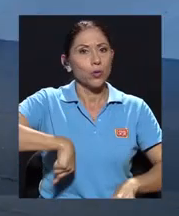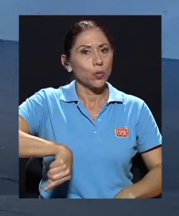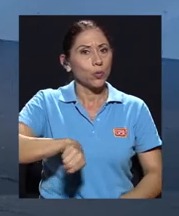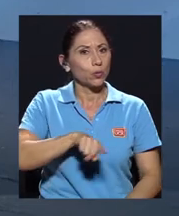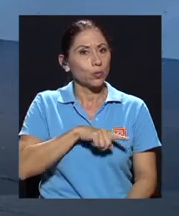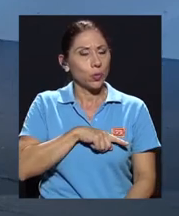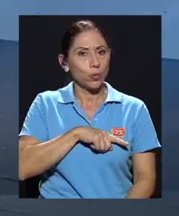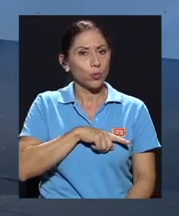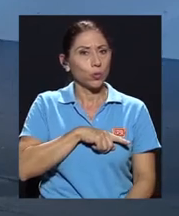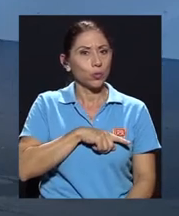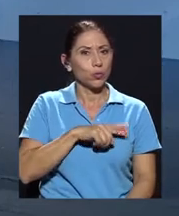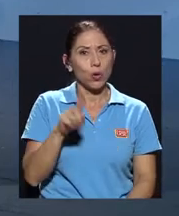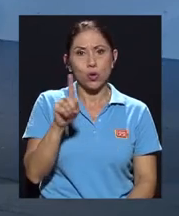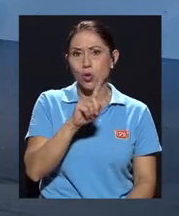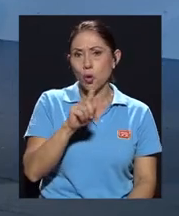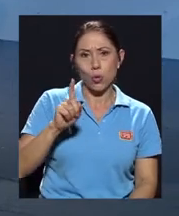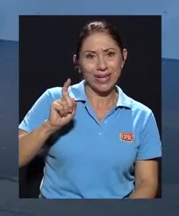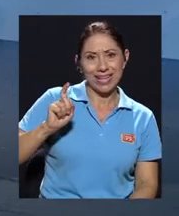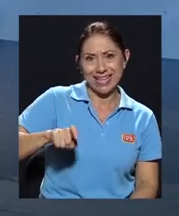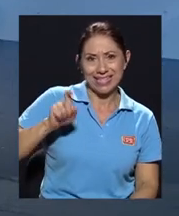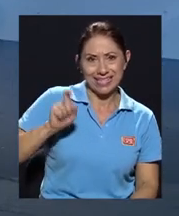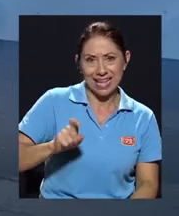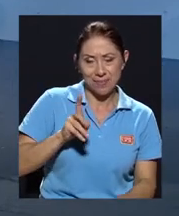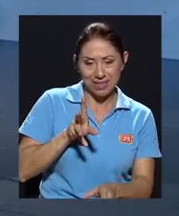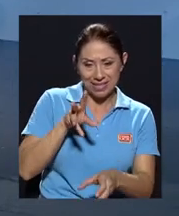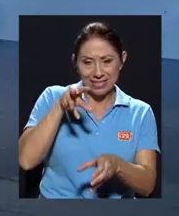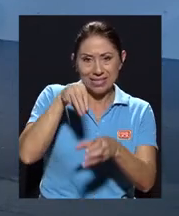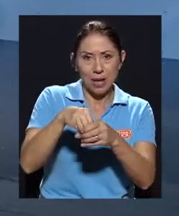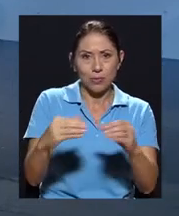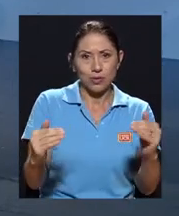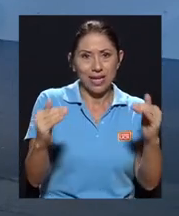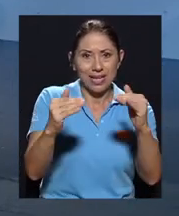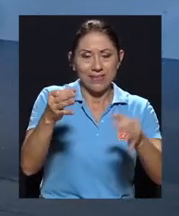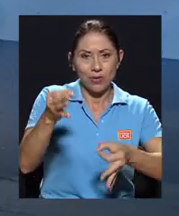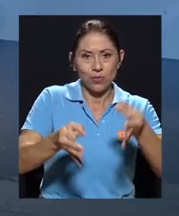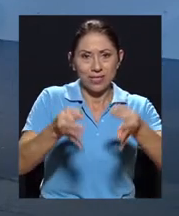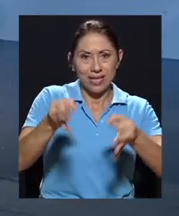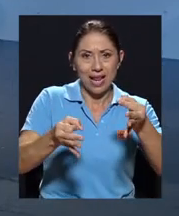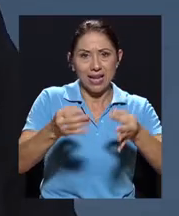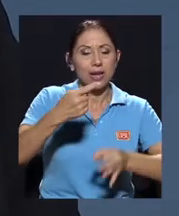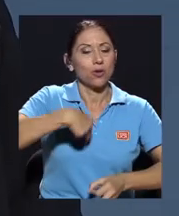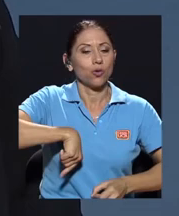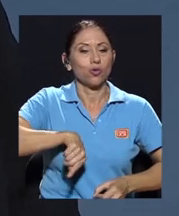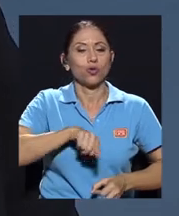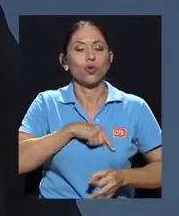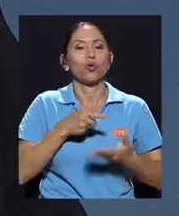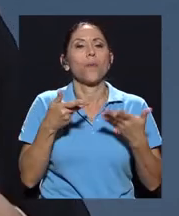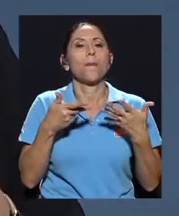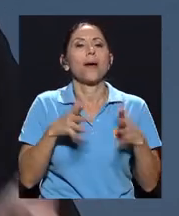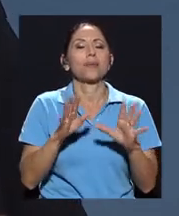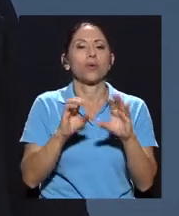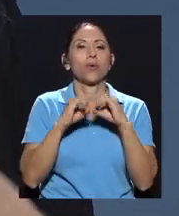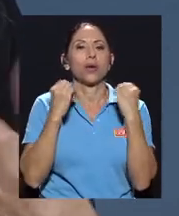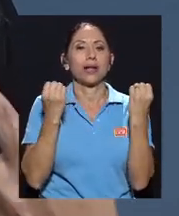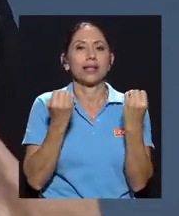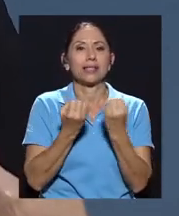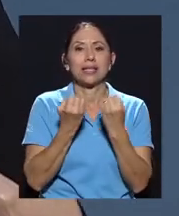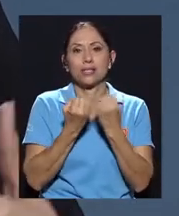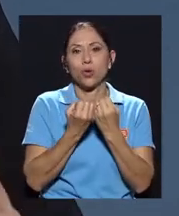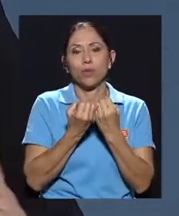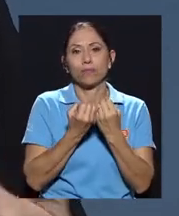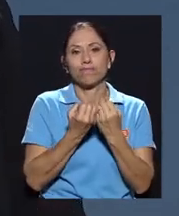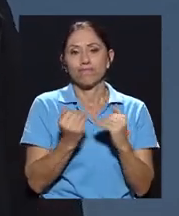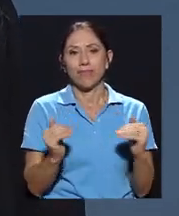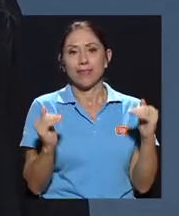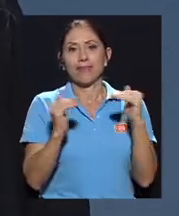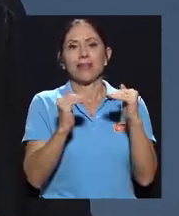estamos en el fuero judicial, ¿verdad?, nosotros somos más bien una organización de carácter civilista,